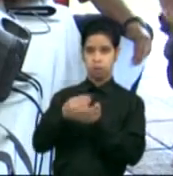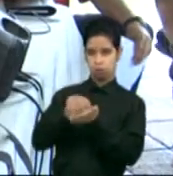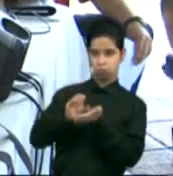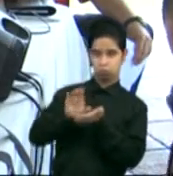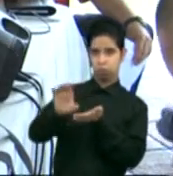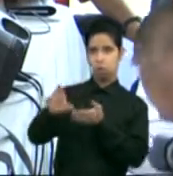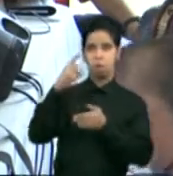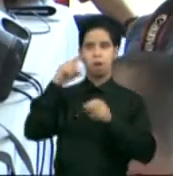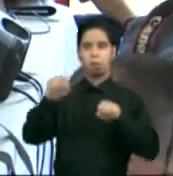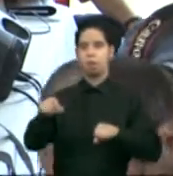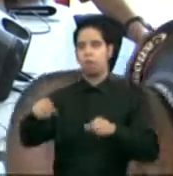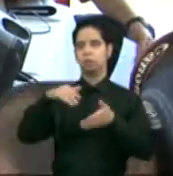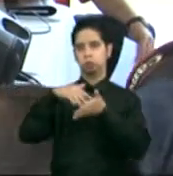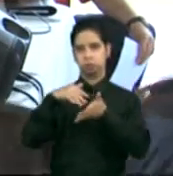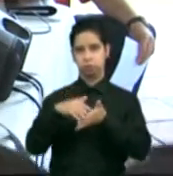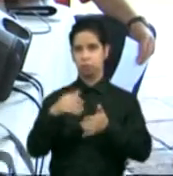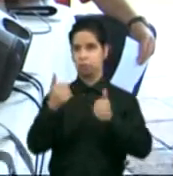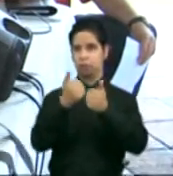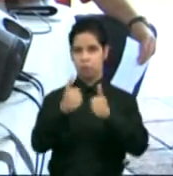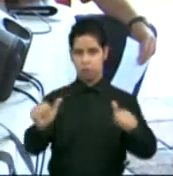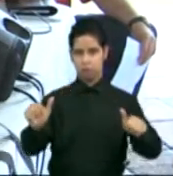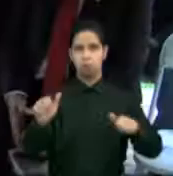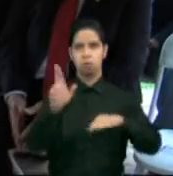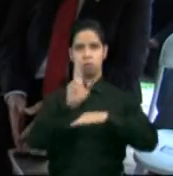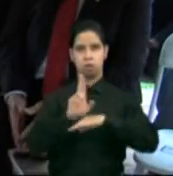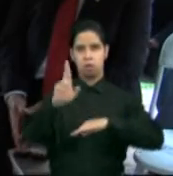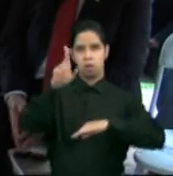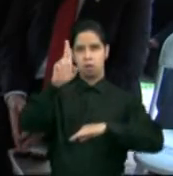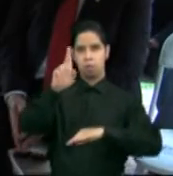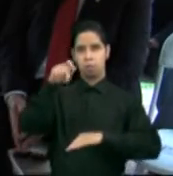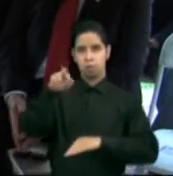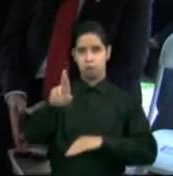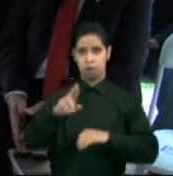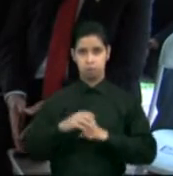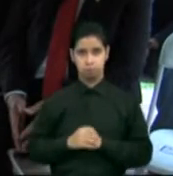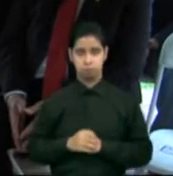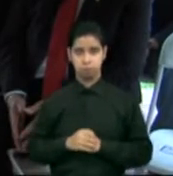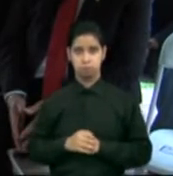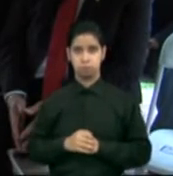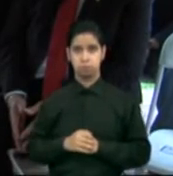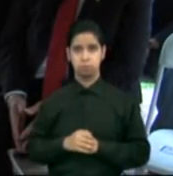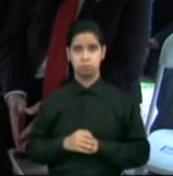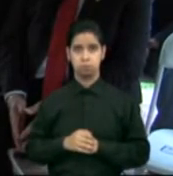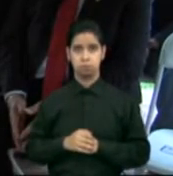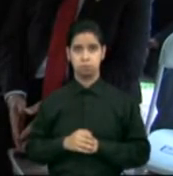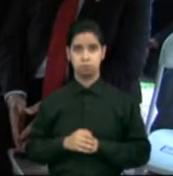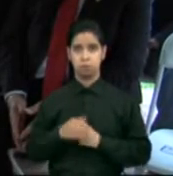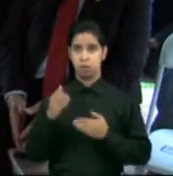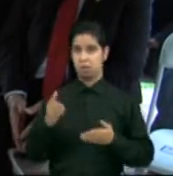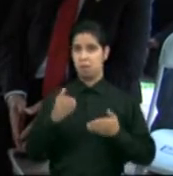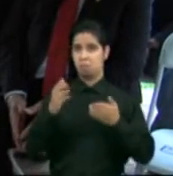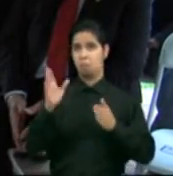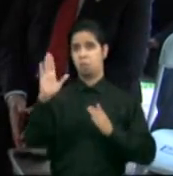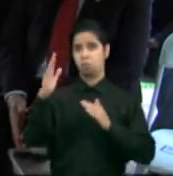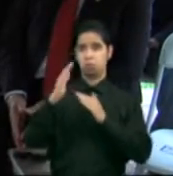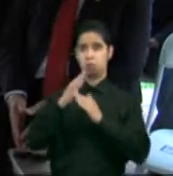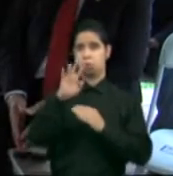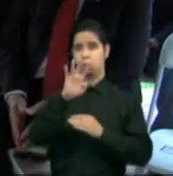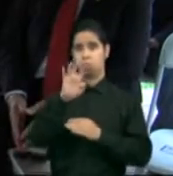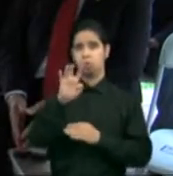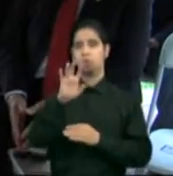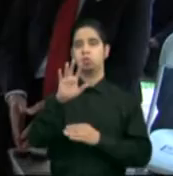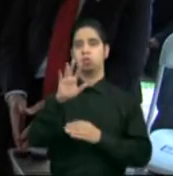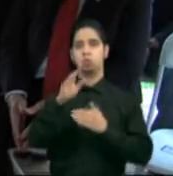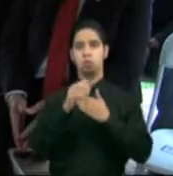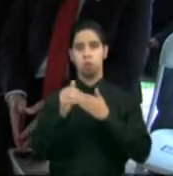completar sus estudios en cualquiera de los recintos de la UPR. Se asignarán una cantidad tope de 400 dólares por